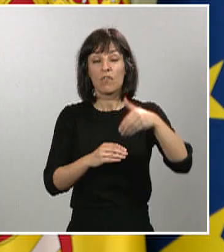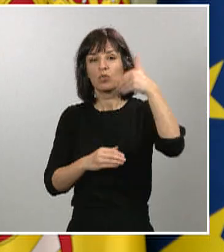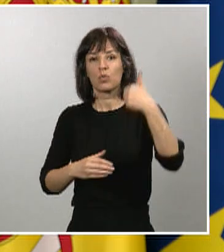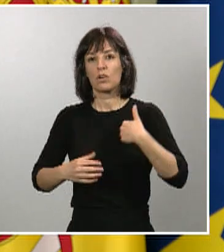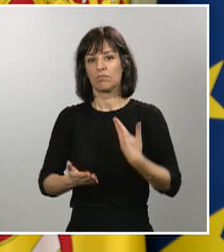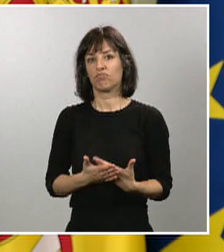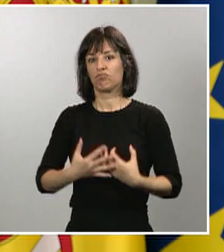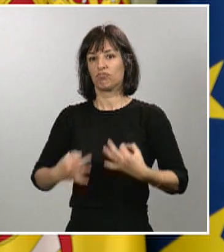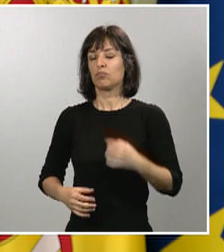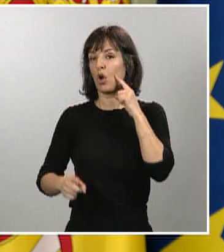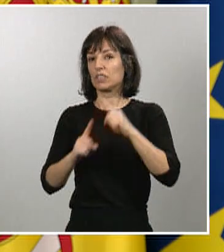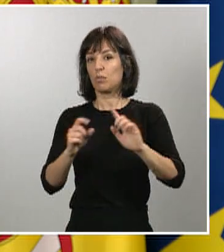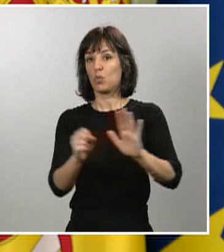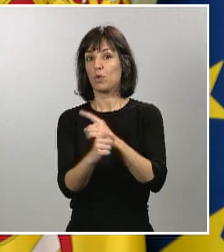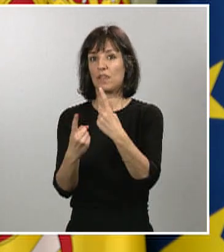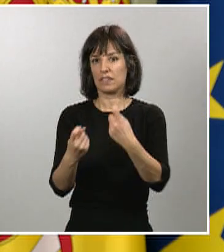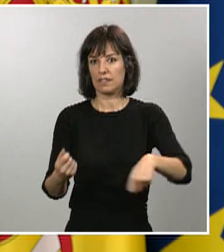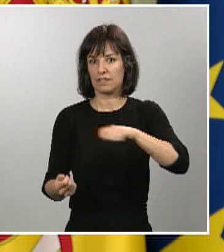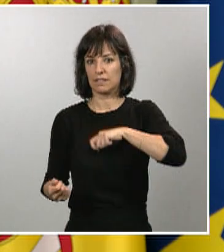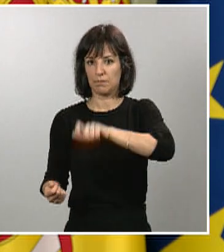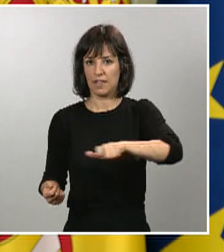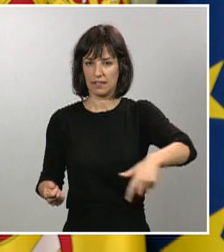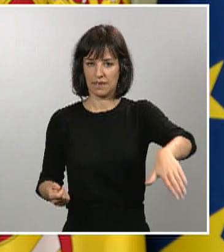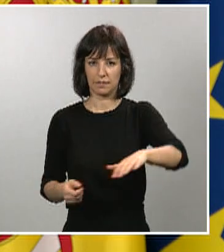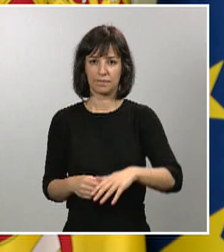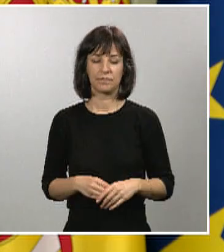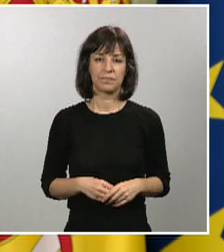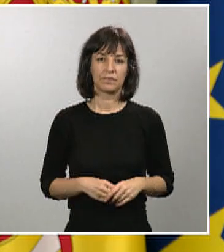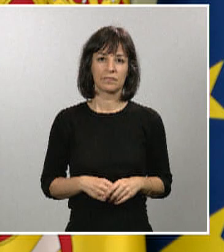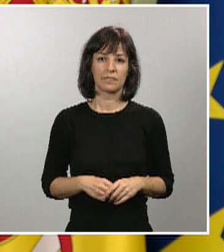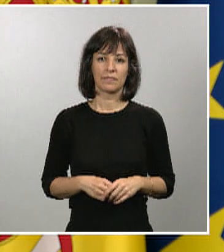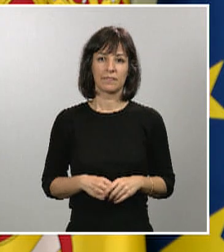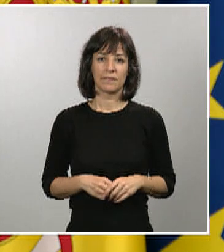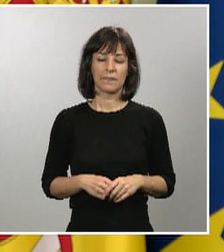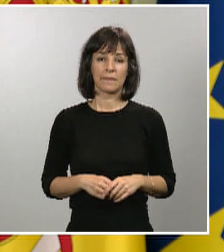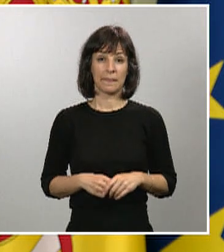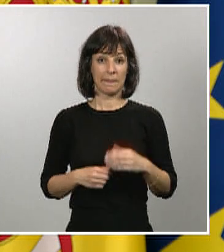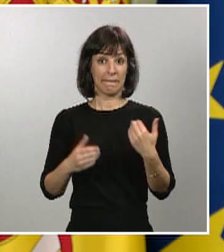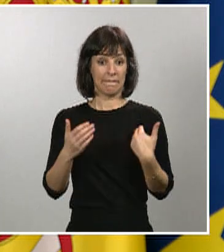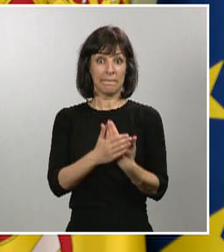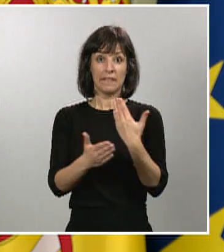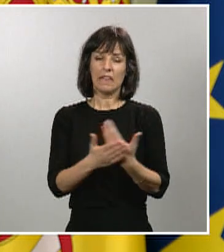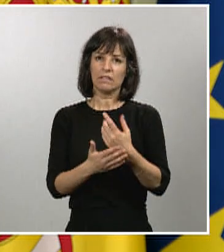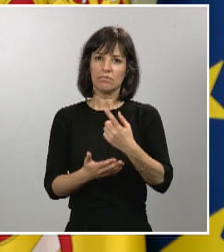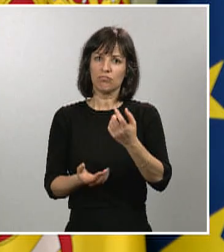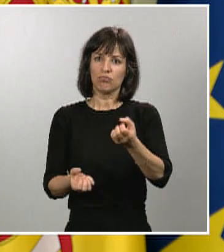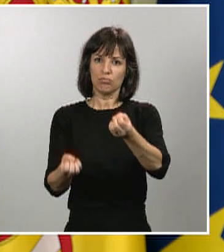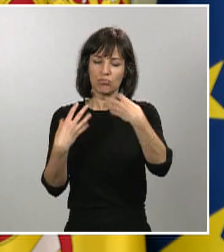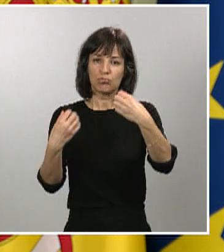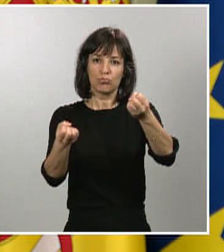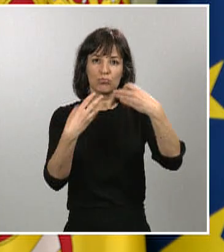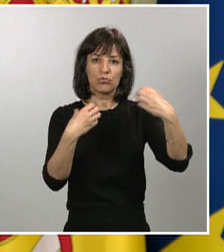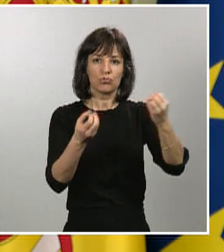necesidades de nuestra población. En estos días, también, se están dando a conocer muchos de estos proyectos de manera